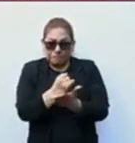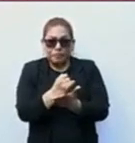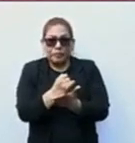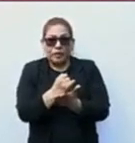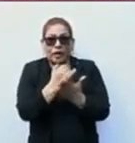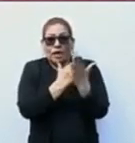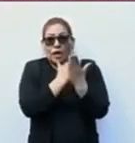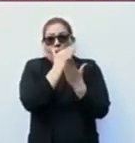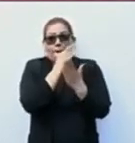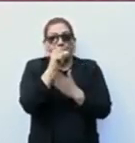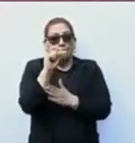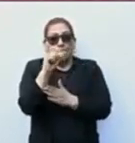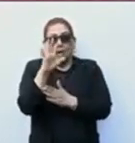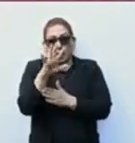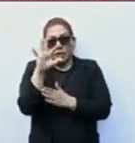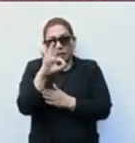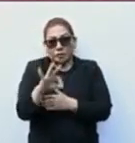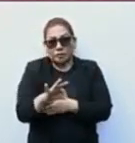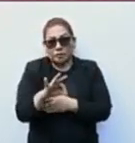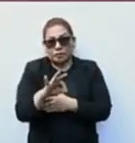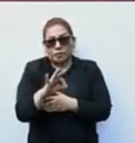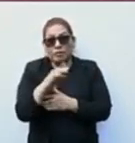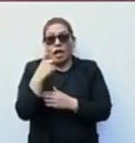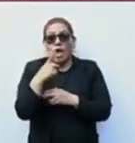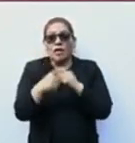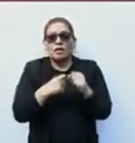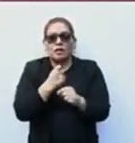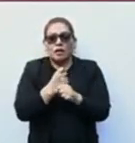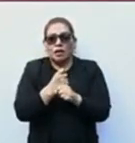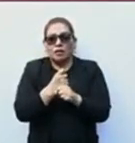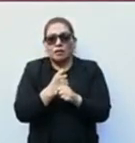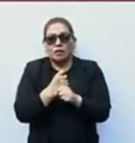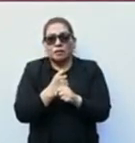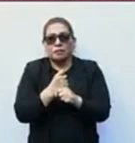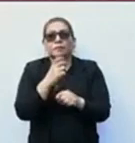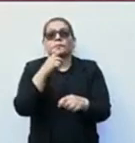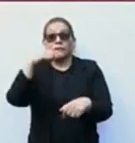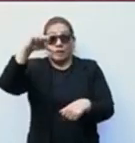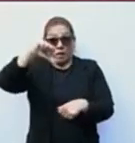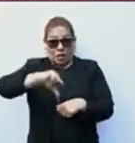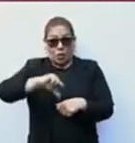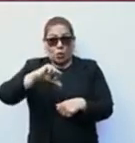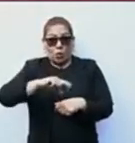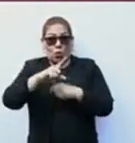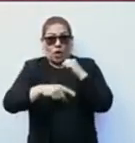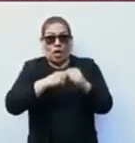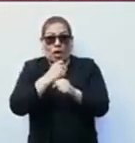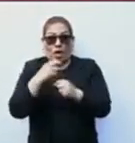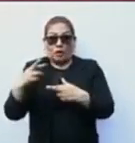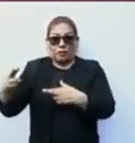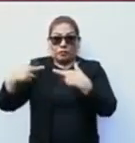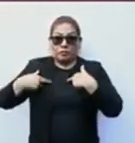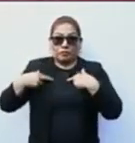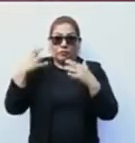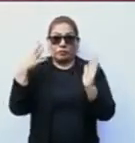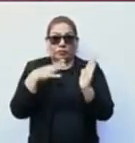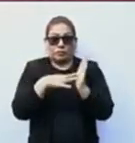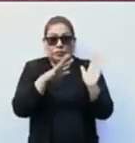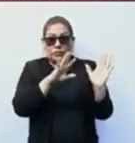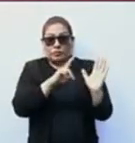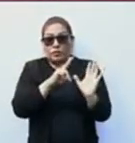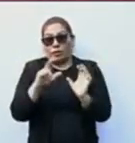aumentó veinticinco por ciento anual. Entonces, en este año ustedes estarán recibiendo cuatro mil